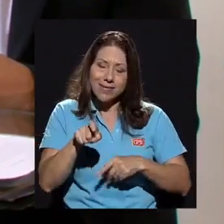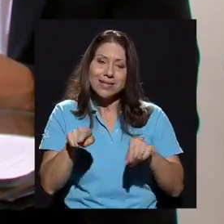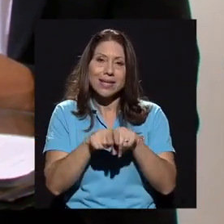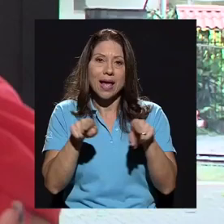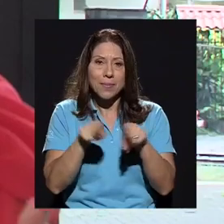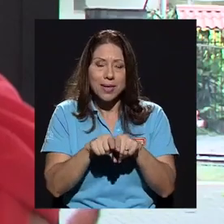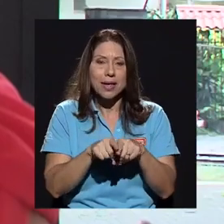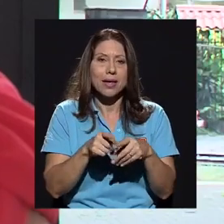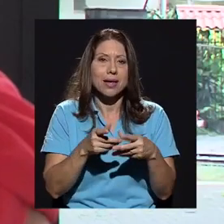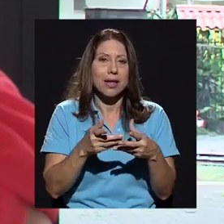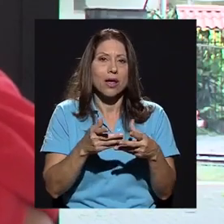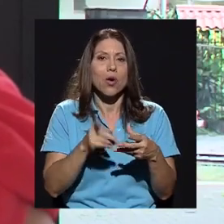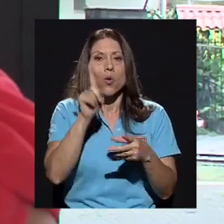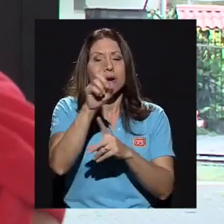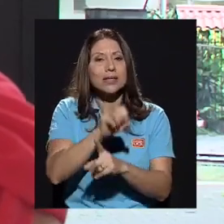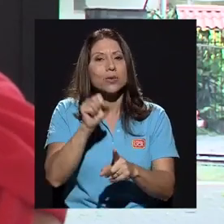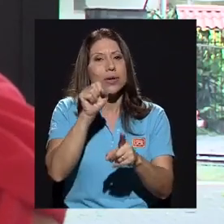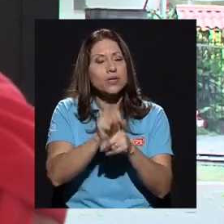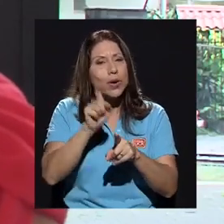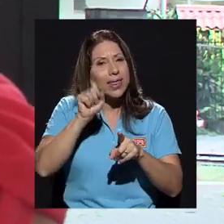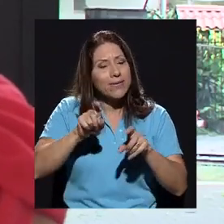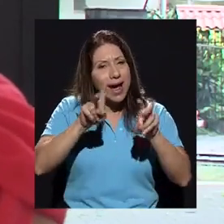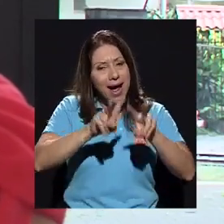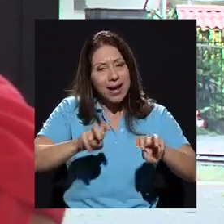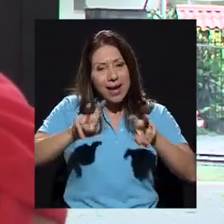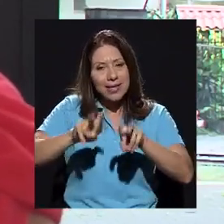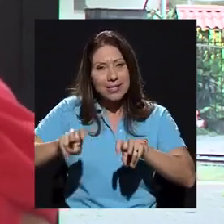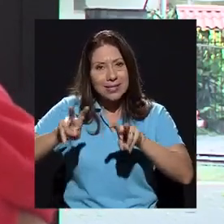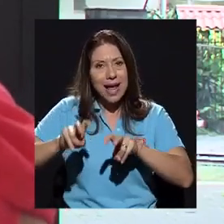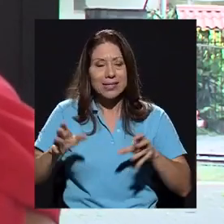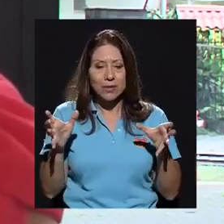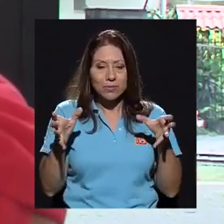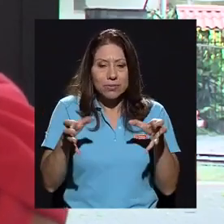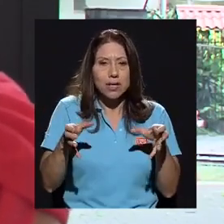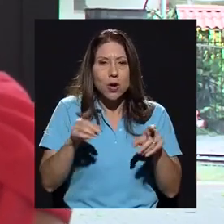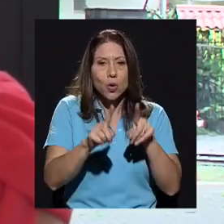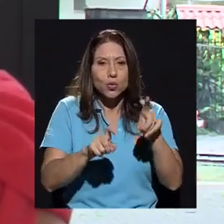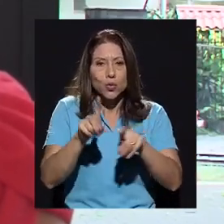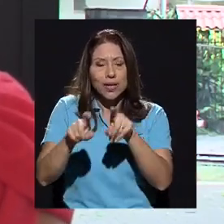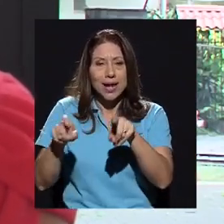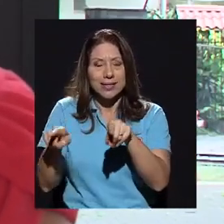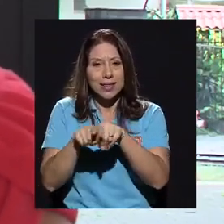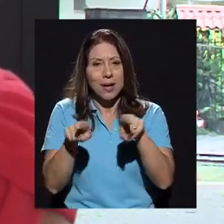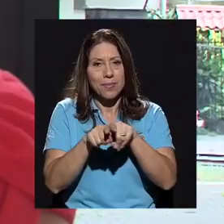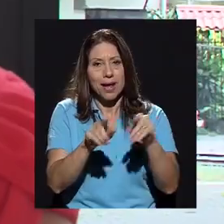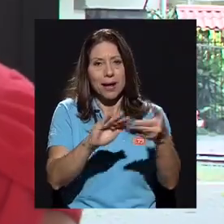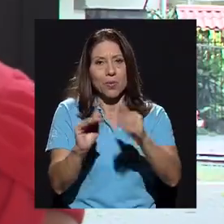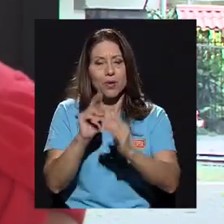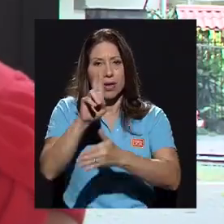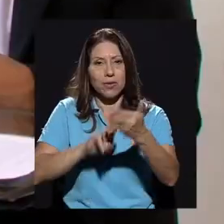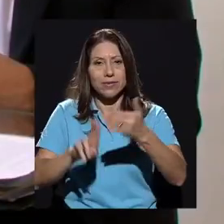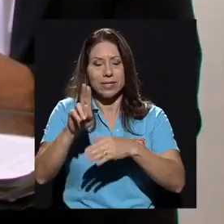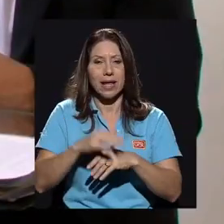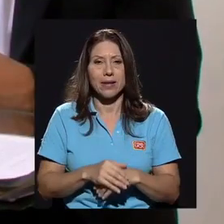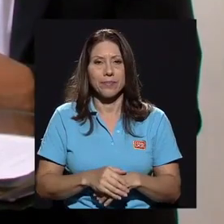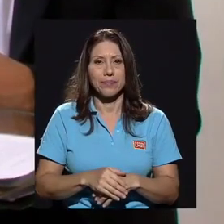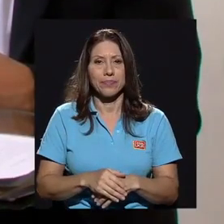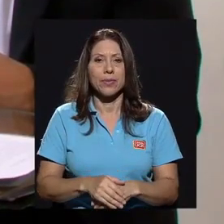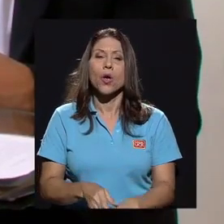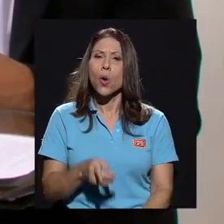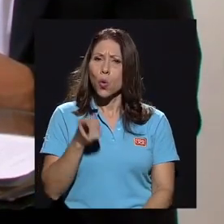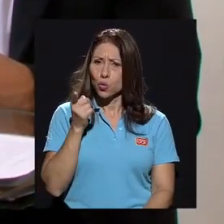que ser también una situación que tenga que analizarse y consultarse también a la comunidad universitaria. Usted